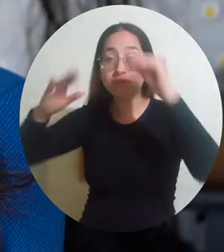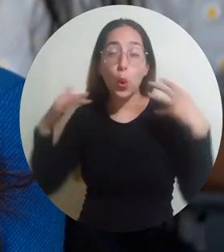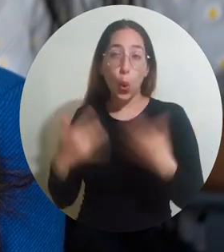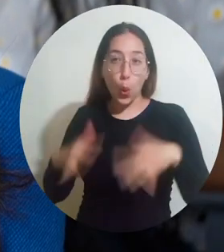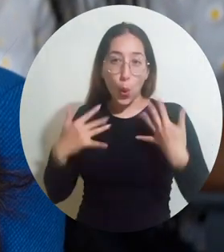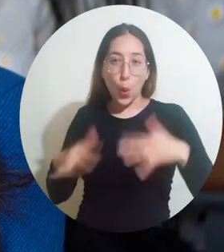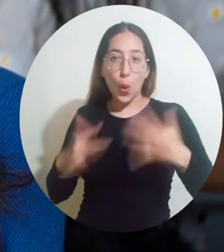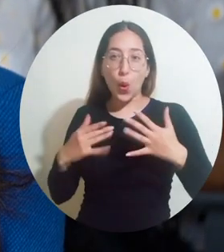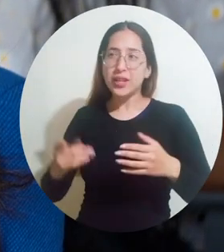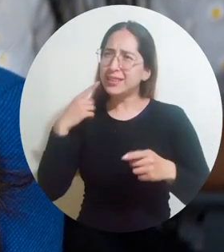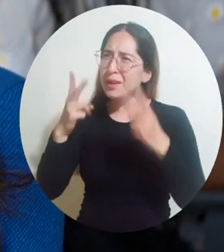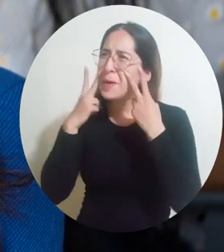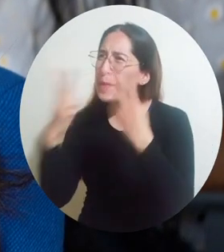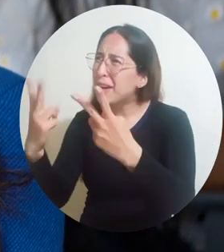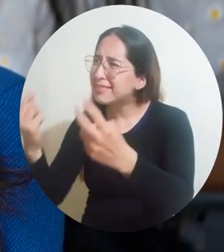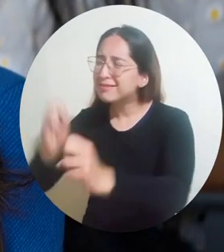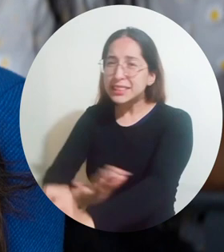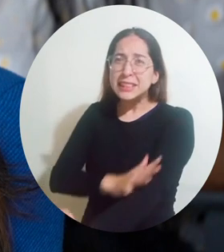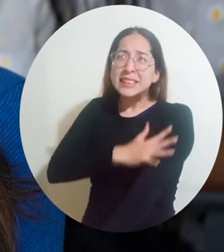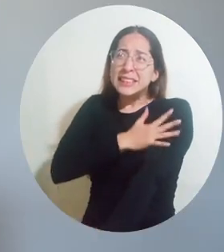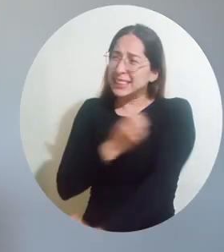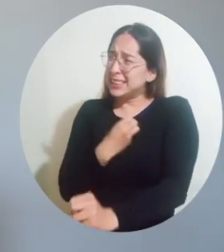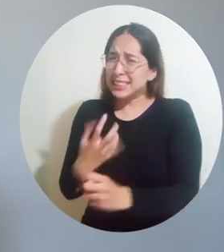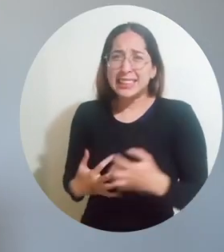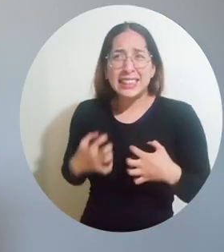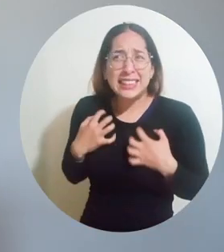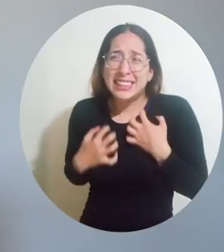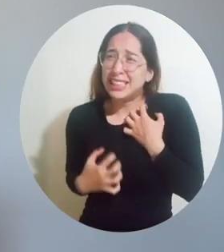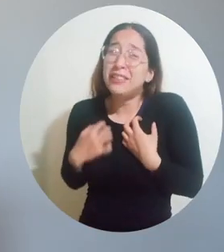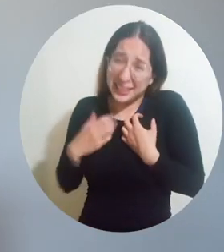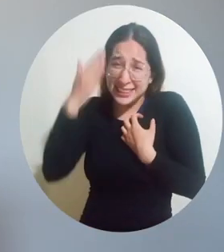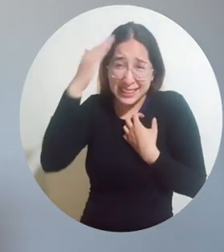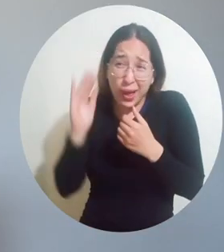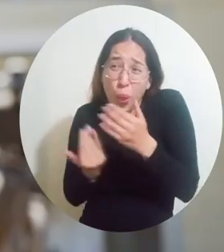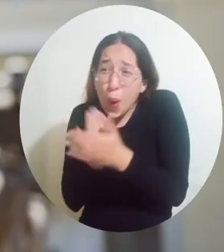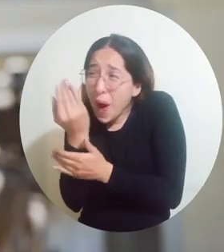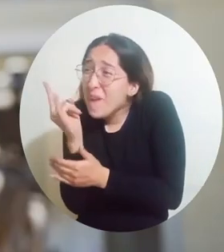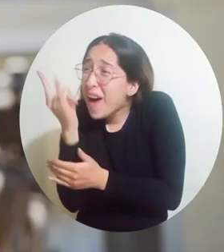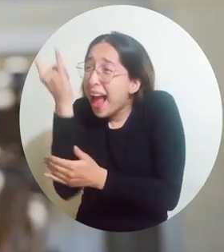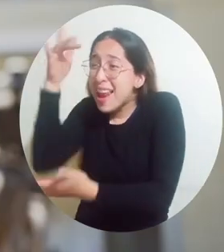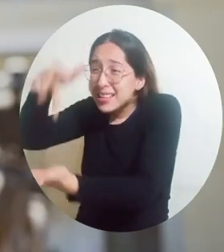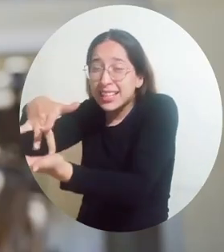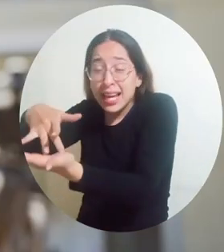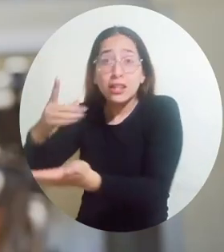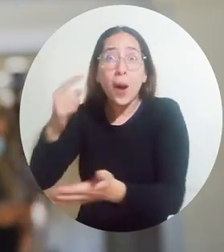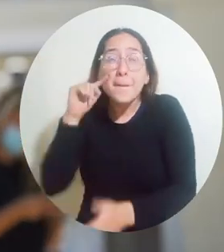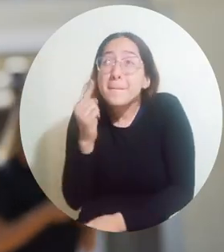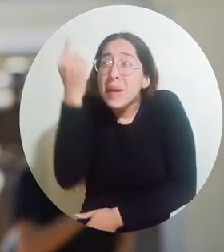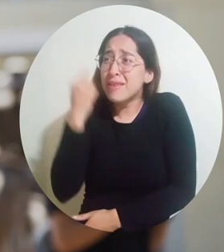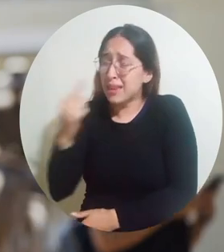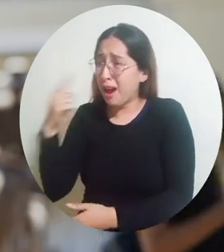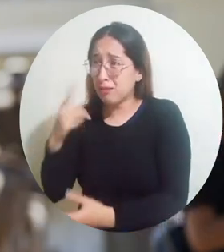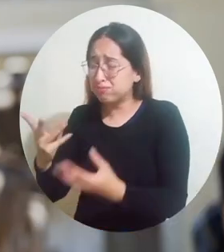adquirir nuevos conocimientos. Sentí muchas emociones, nervios porque es algo nuevo y